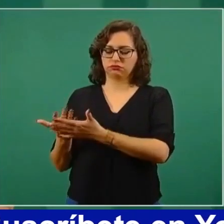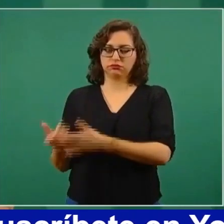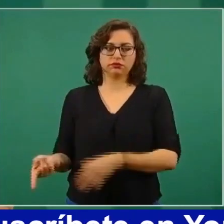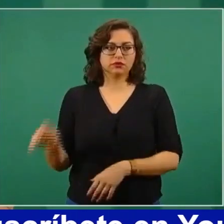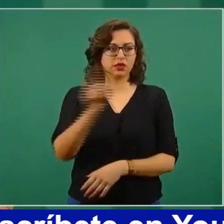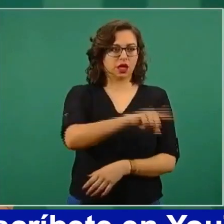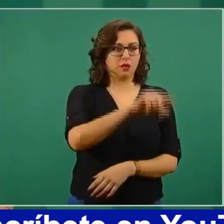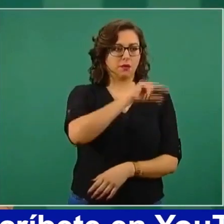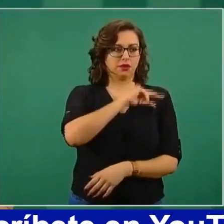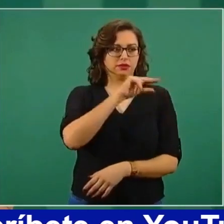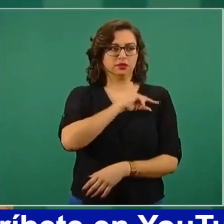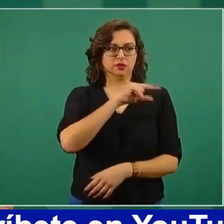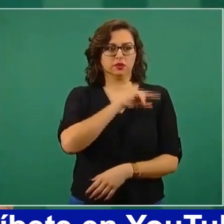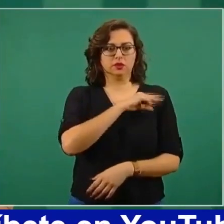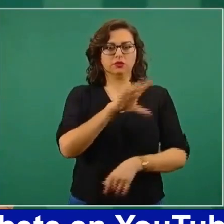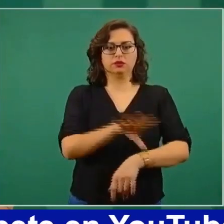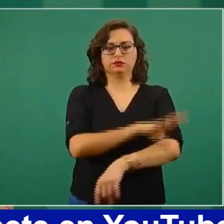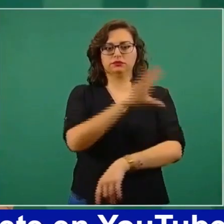Guerrero.